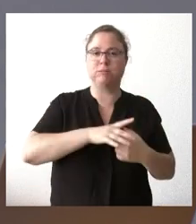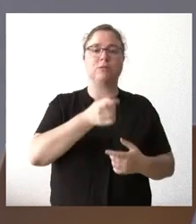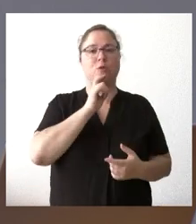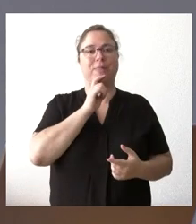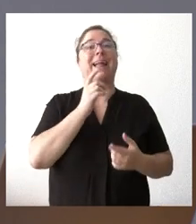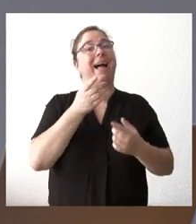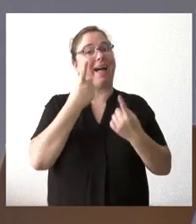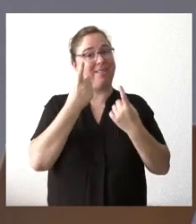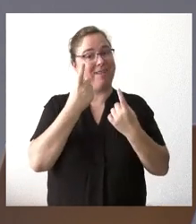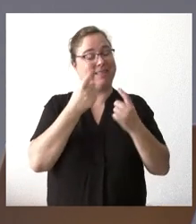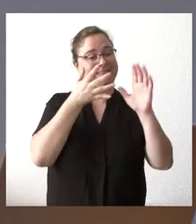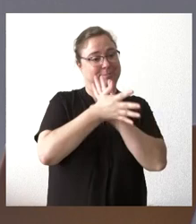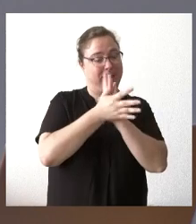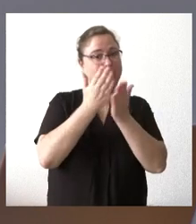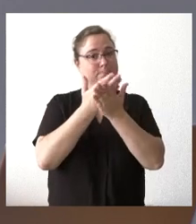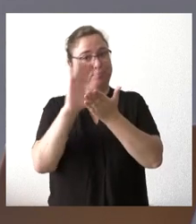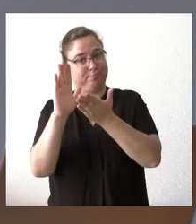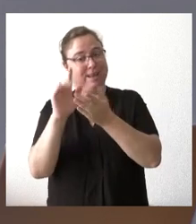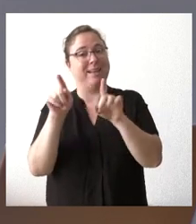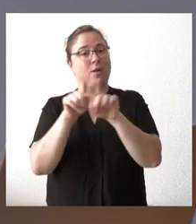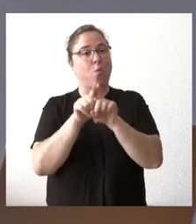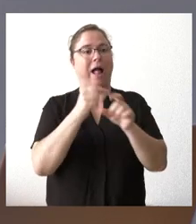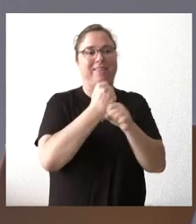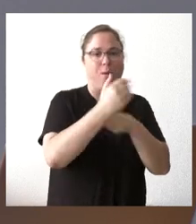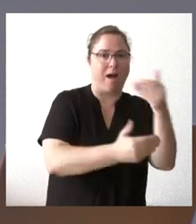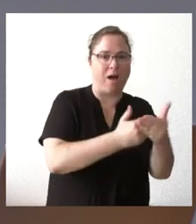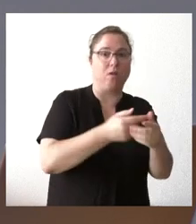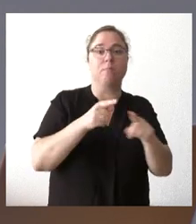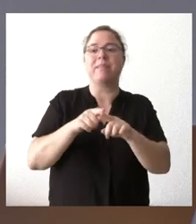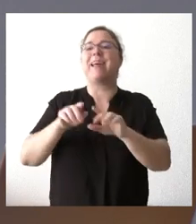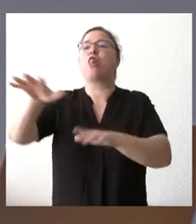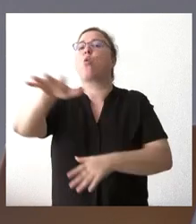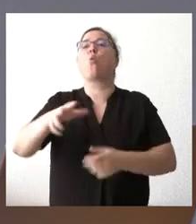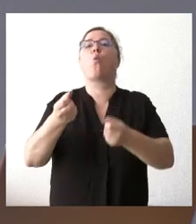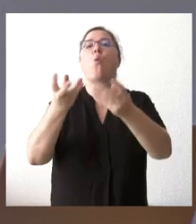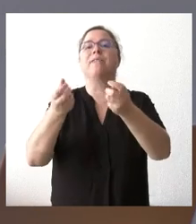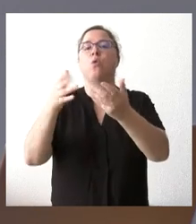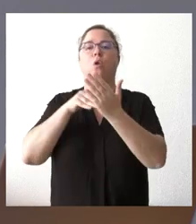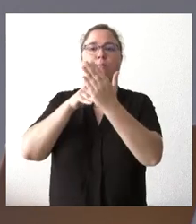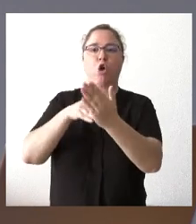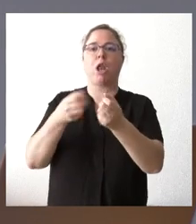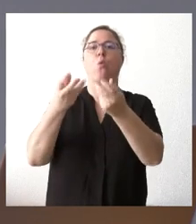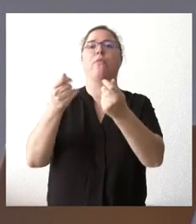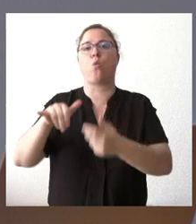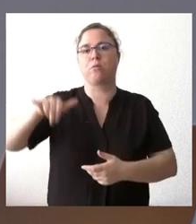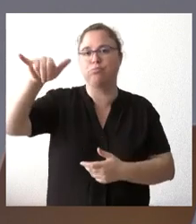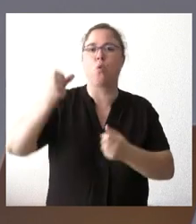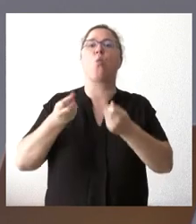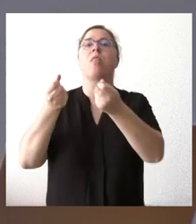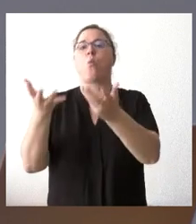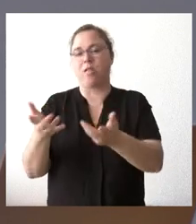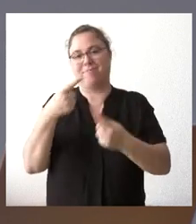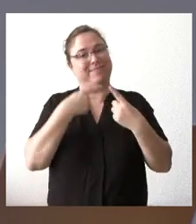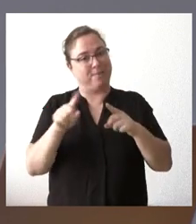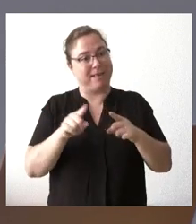el plano de lo que es el operativo y el plano de los medios que están en un determinado incendio. Por tanto, el despliegue del operativo es una cuestión y